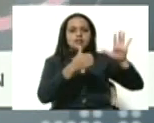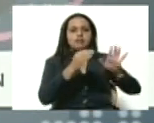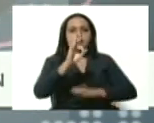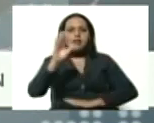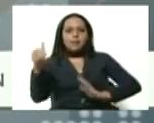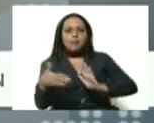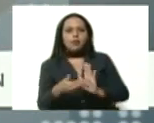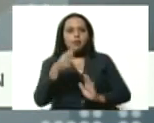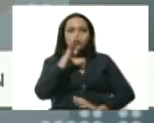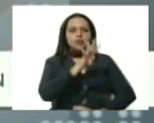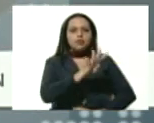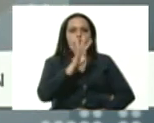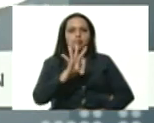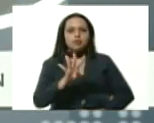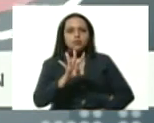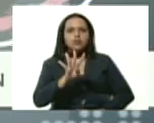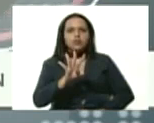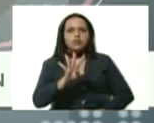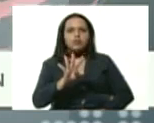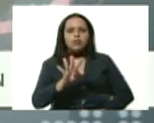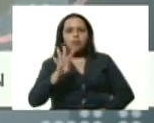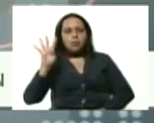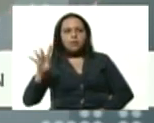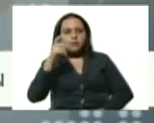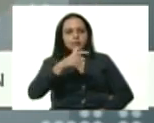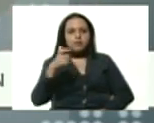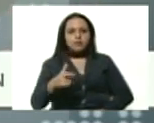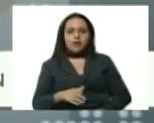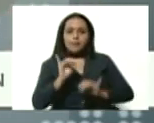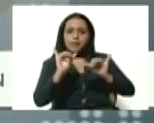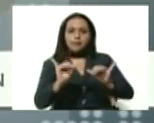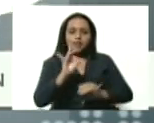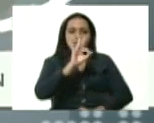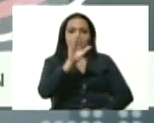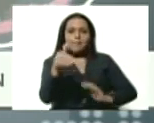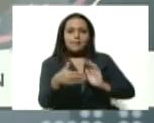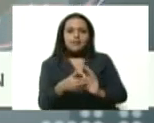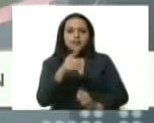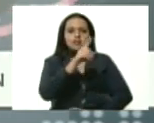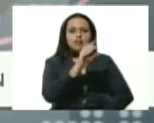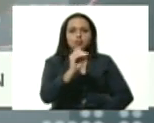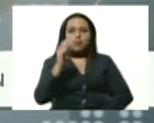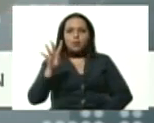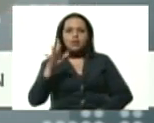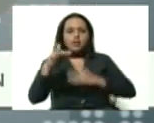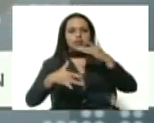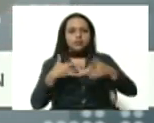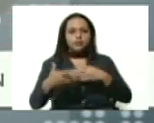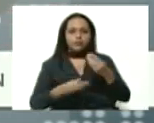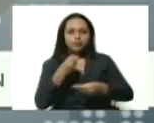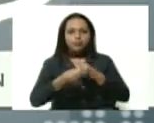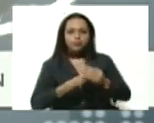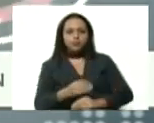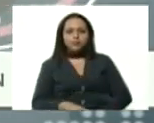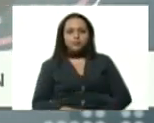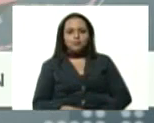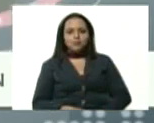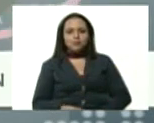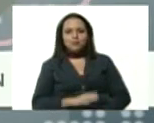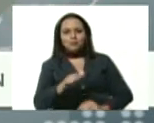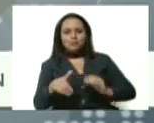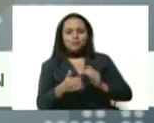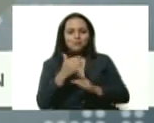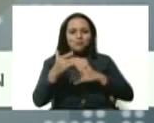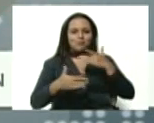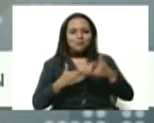nacionales y de ellos 3.104 en el despistaje masivo que realizamos de todos y todas quienes